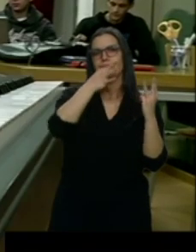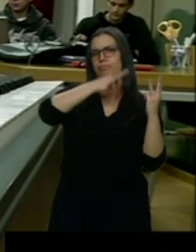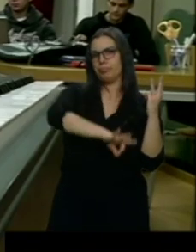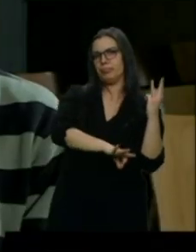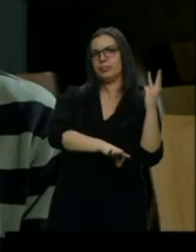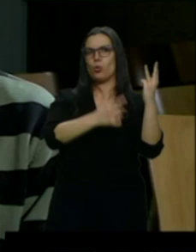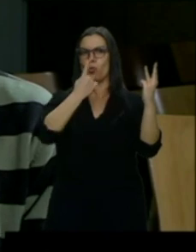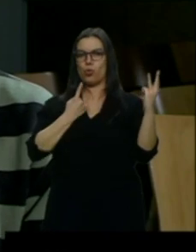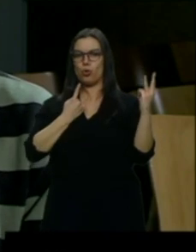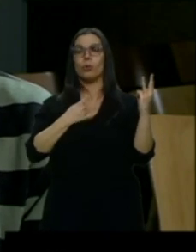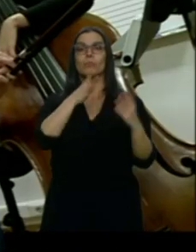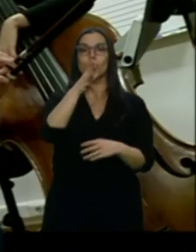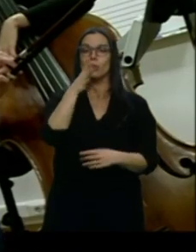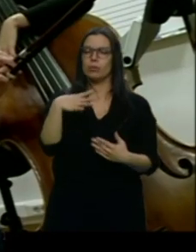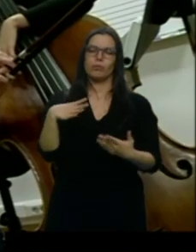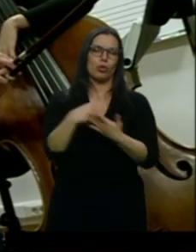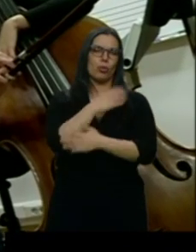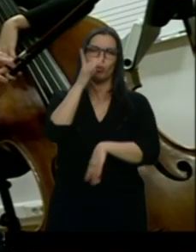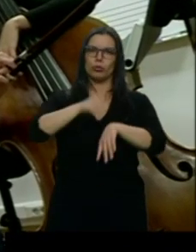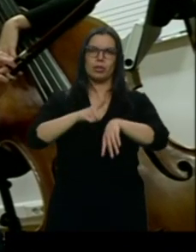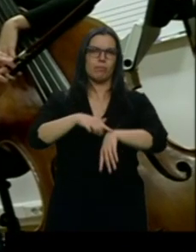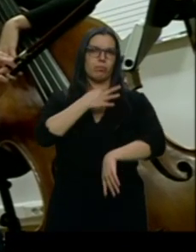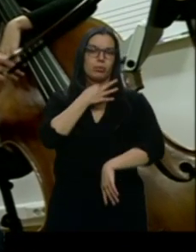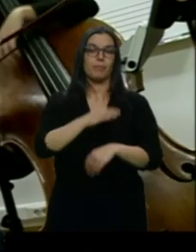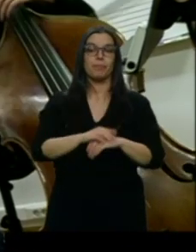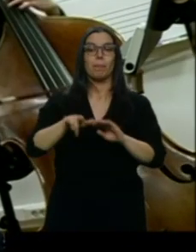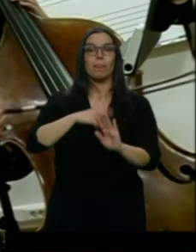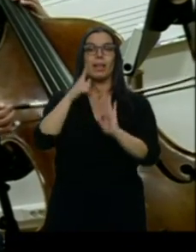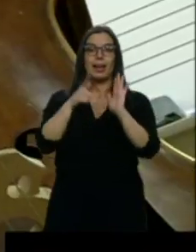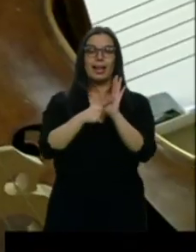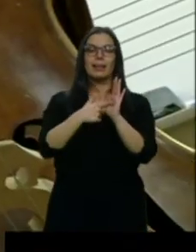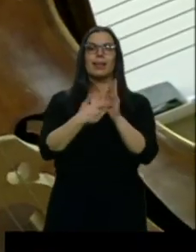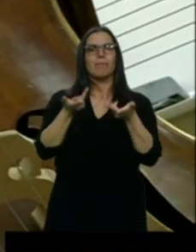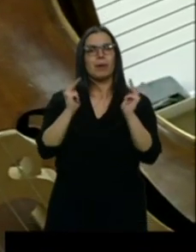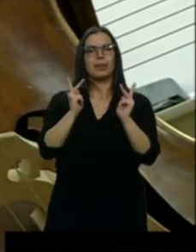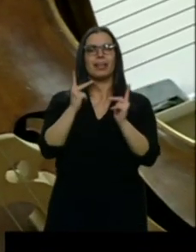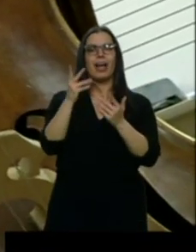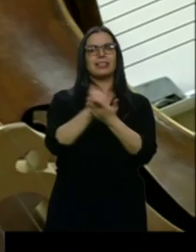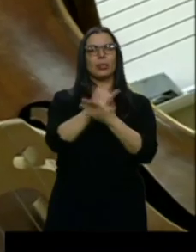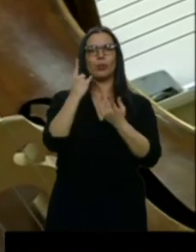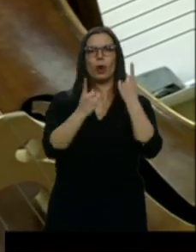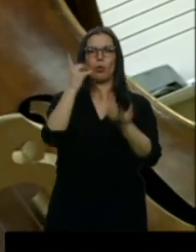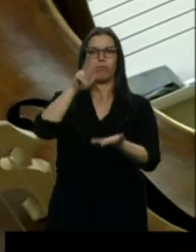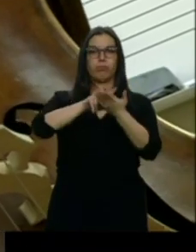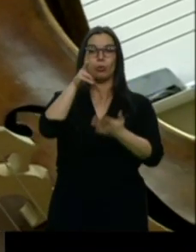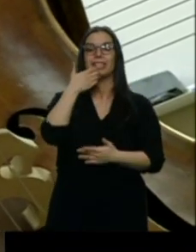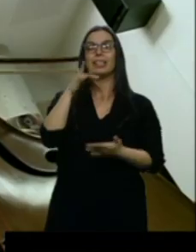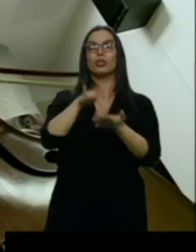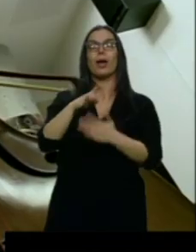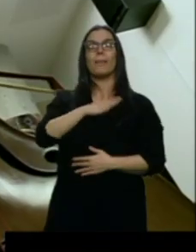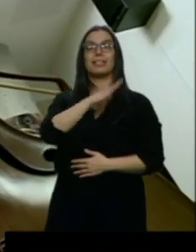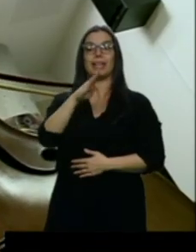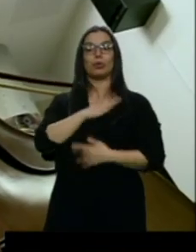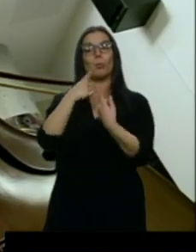principal. Lo dejan por falta de tiempo, sobre todo. La legislación permite convalidar algunas materias. El llamado bachillerato musical solo obliga a cuatro de las ocho